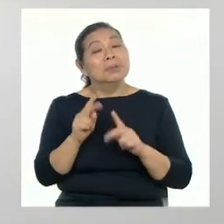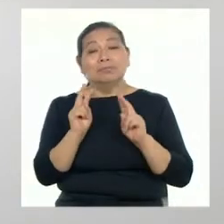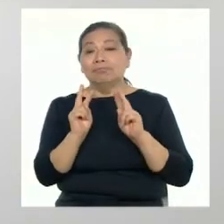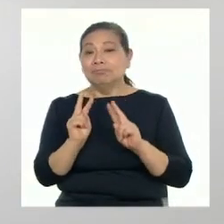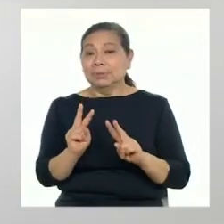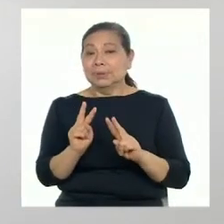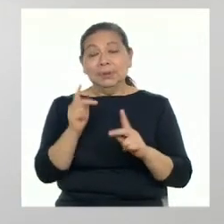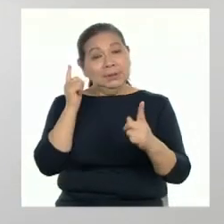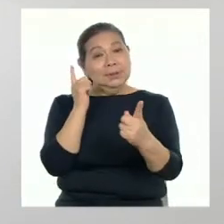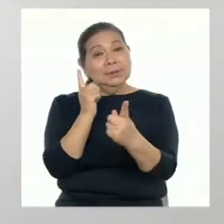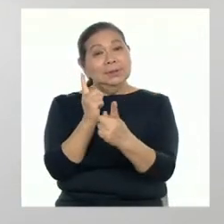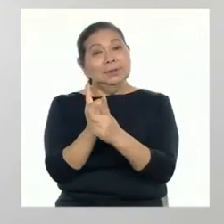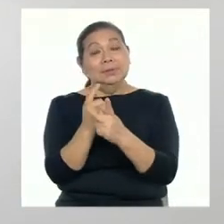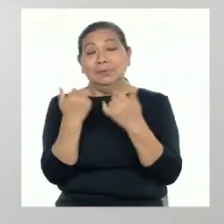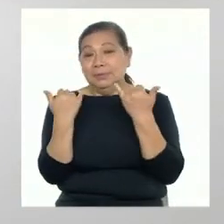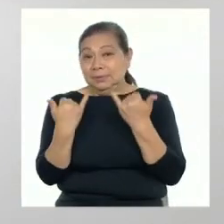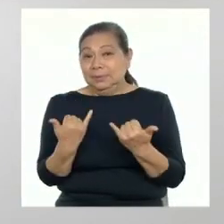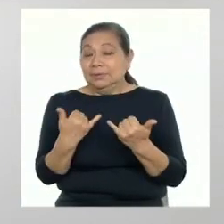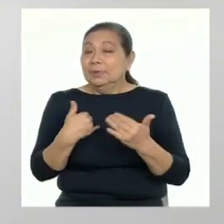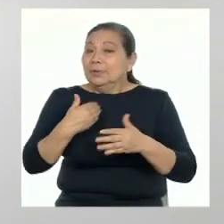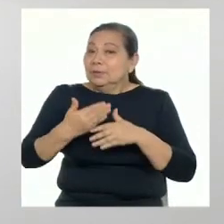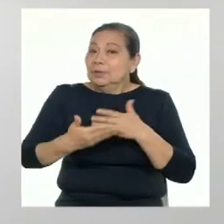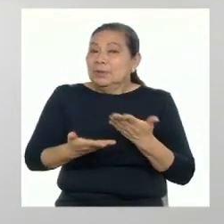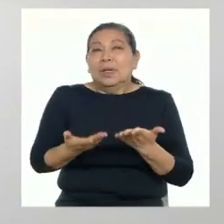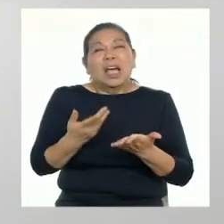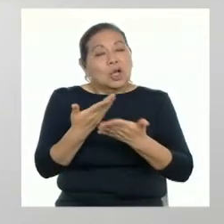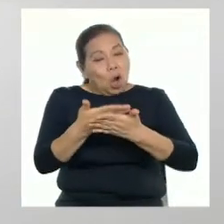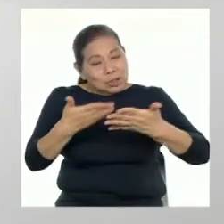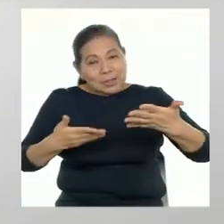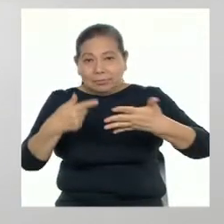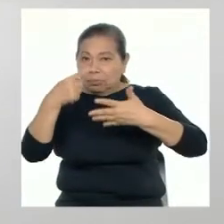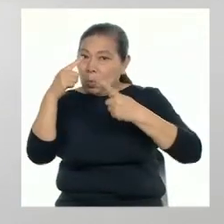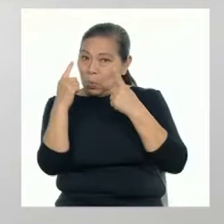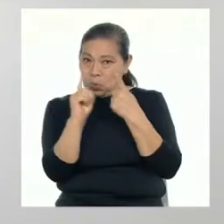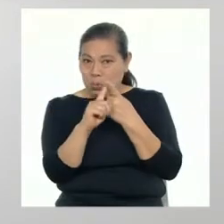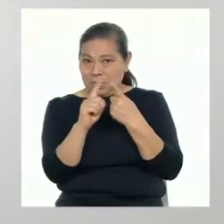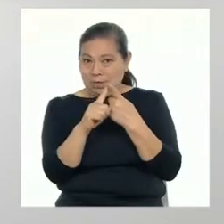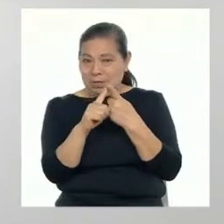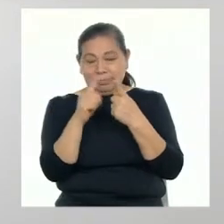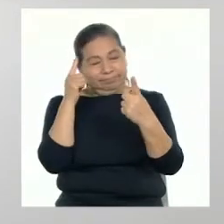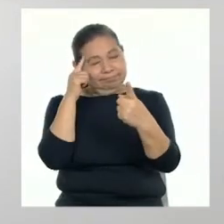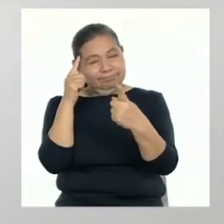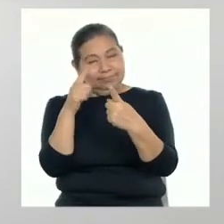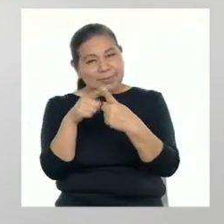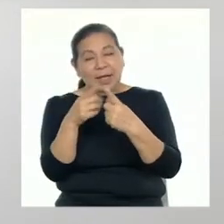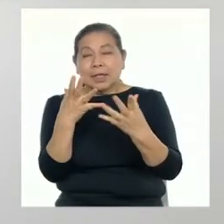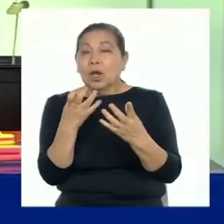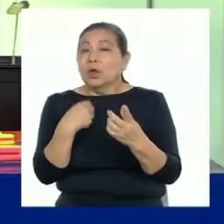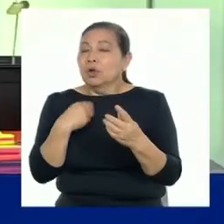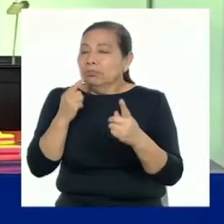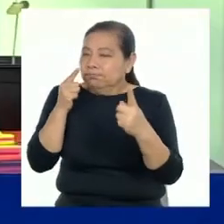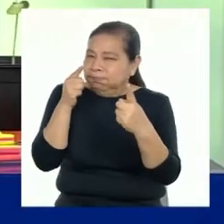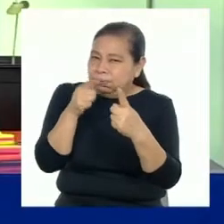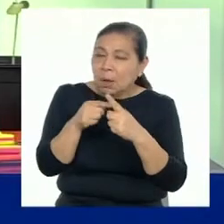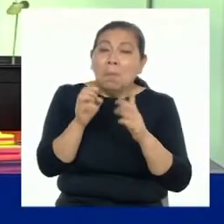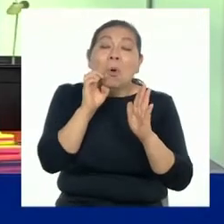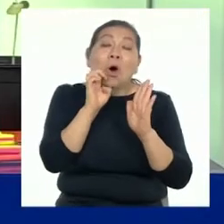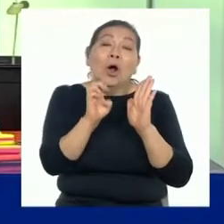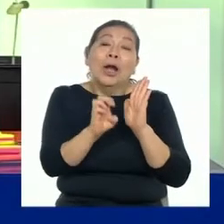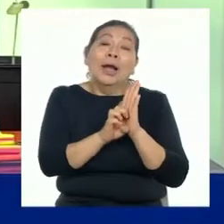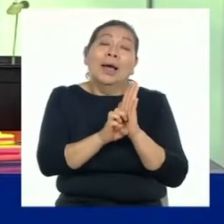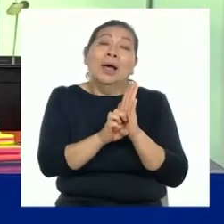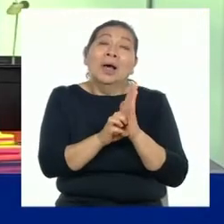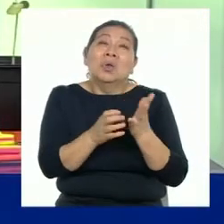visualizar nuestras metas. Este debe contar con los siguientes elementos. Uno, la meta a la que se quiere llegar. Por ejemplo,